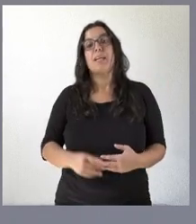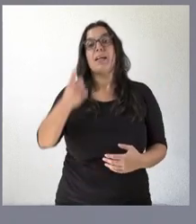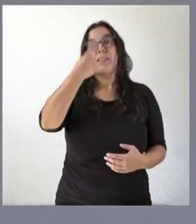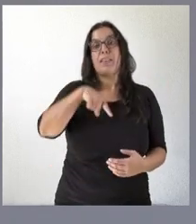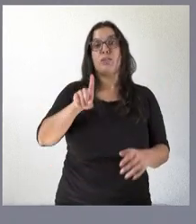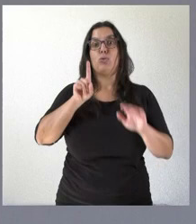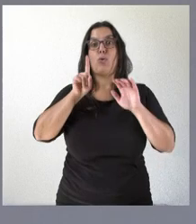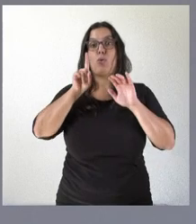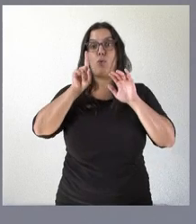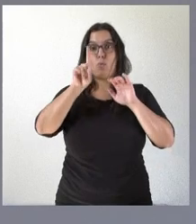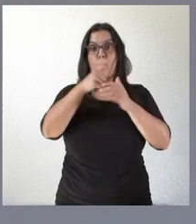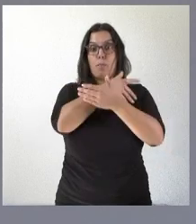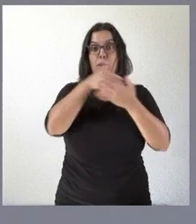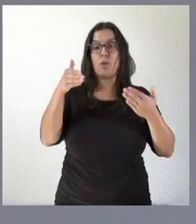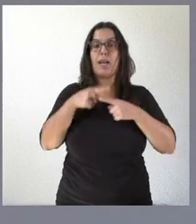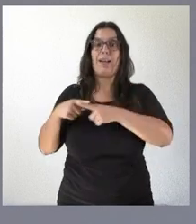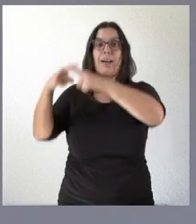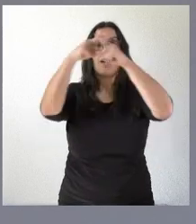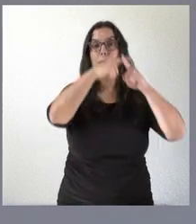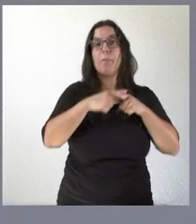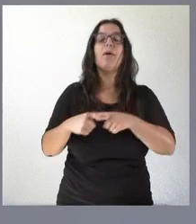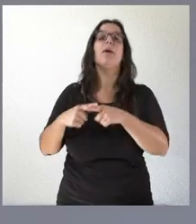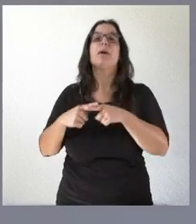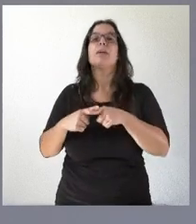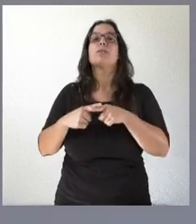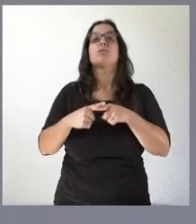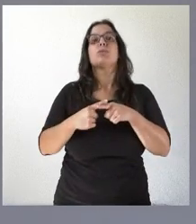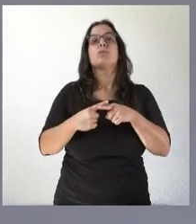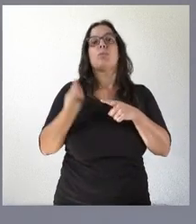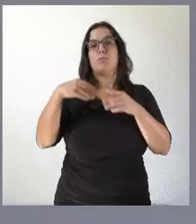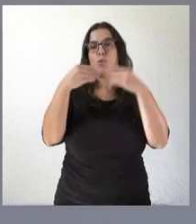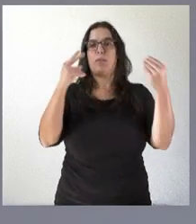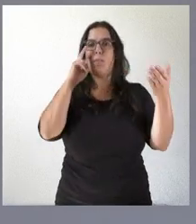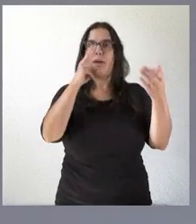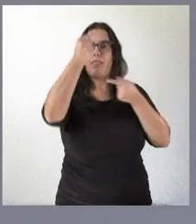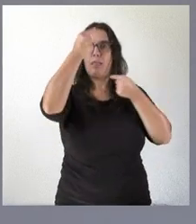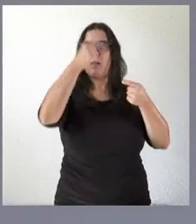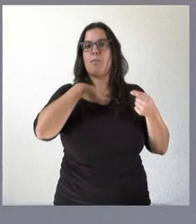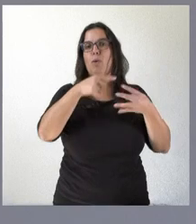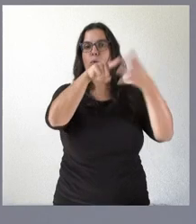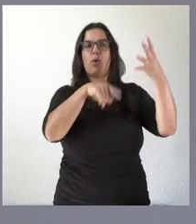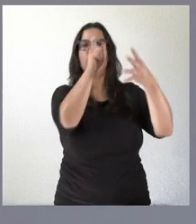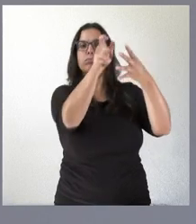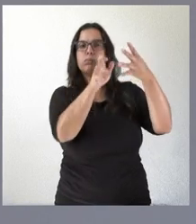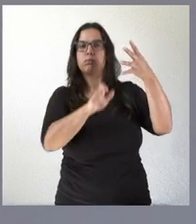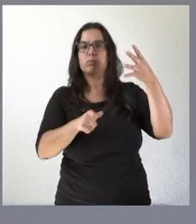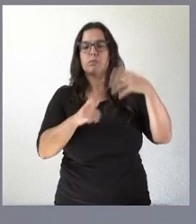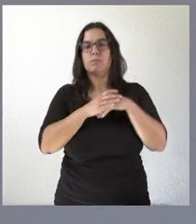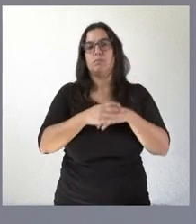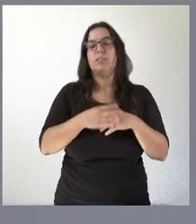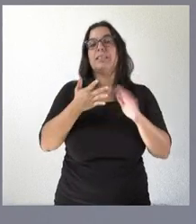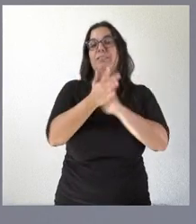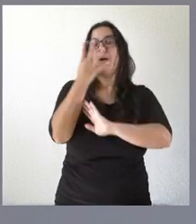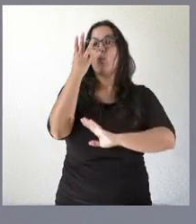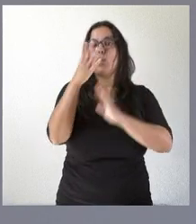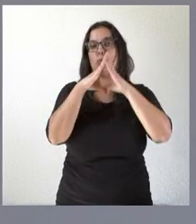cantidades entre cada una de las universidades las tienen ustedes en la documentación que les ha sido entregada. Hablamos de las cuatro universidades